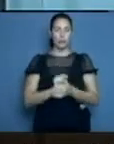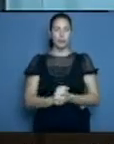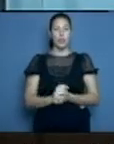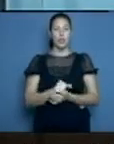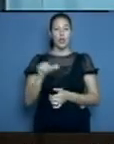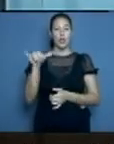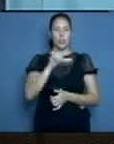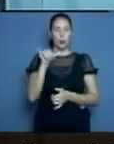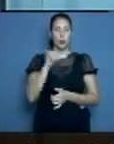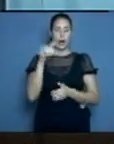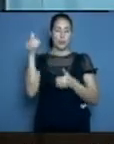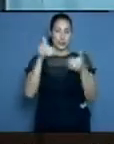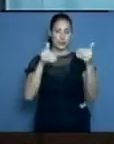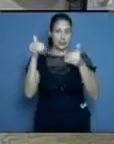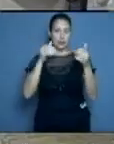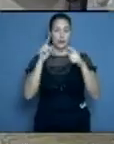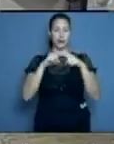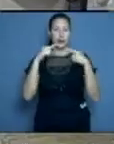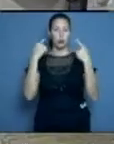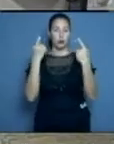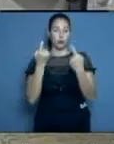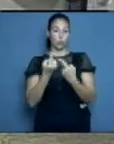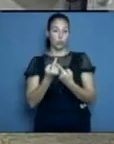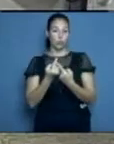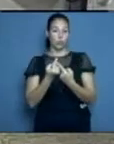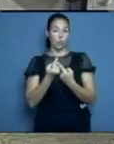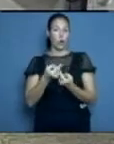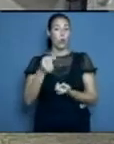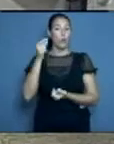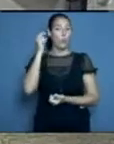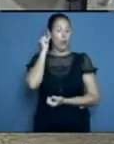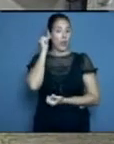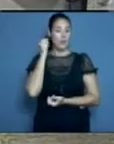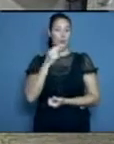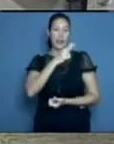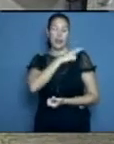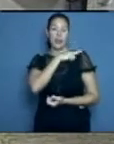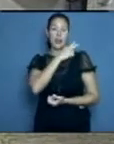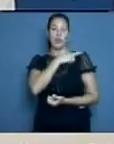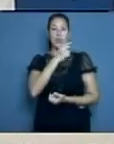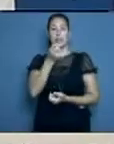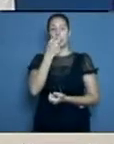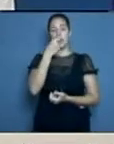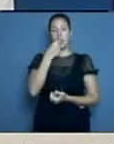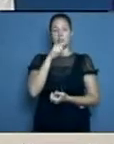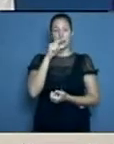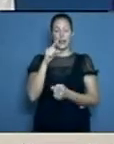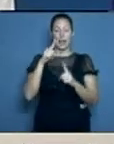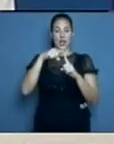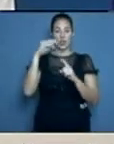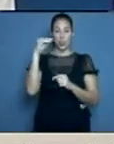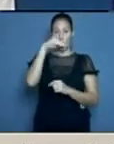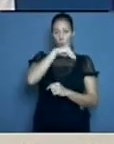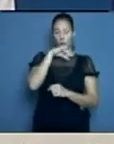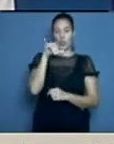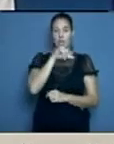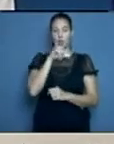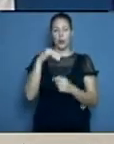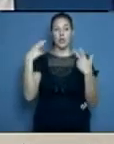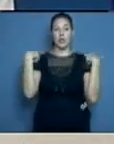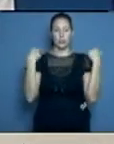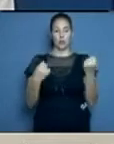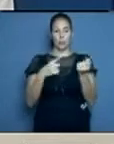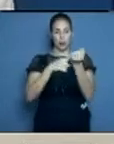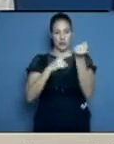licenciada Daisy Guerrero, quien es jefa de medicamentos y tecnología de la Dirección Provincial de Salud